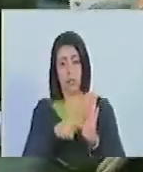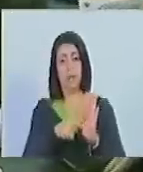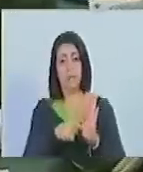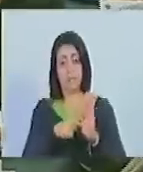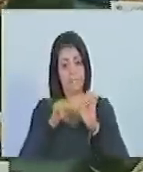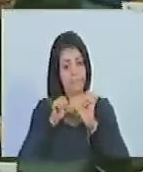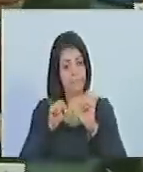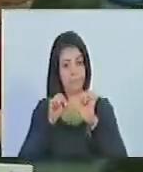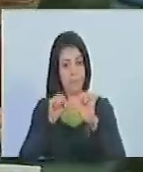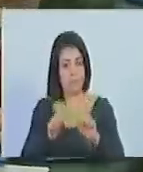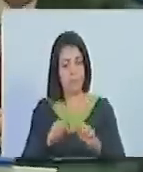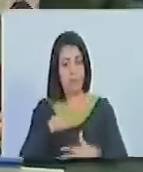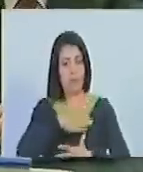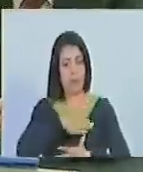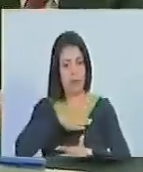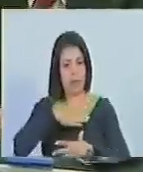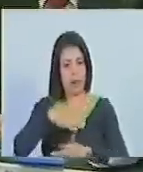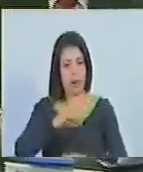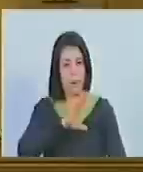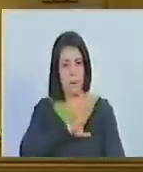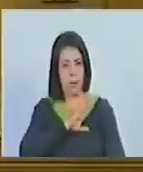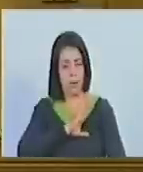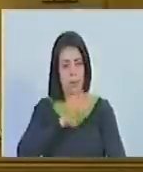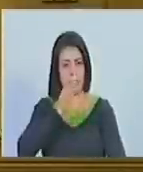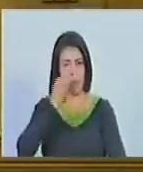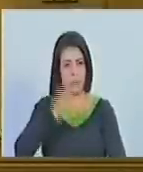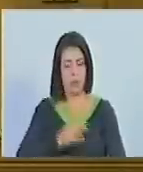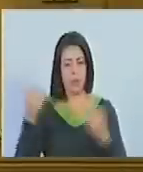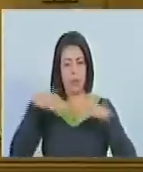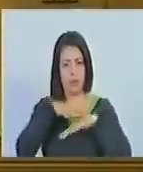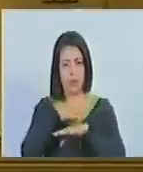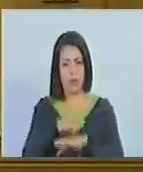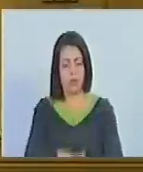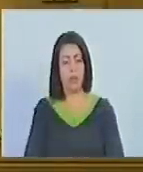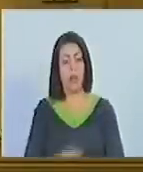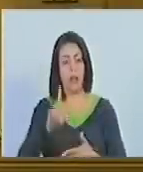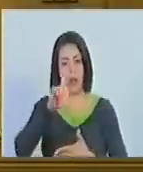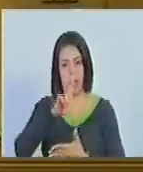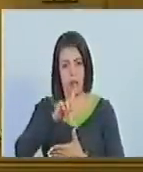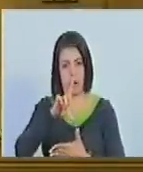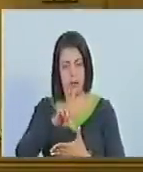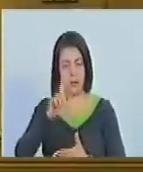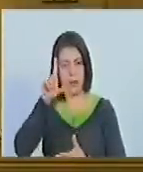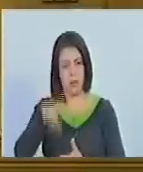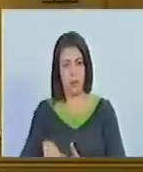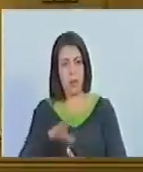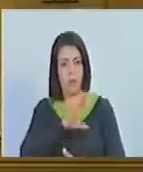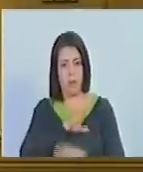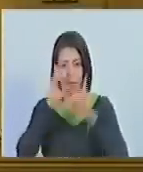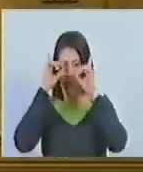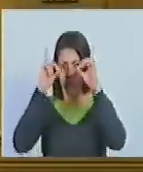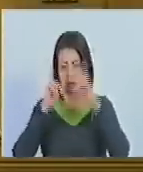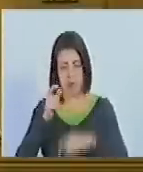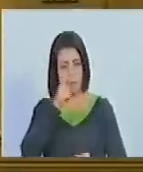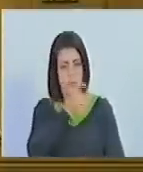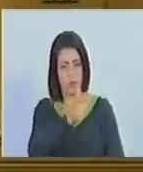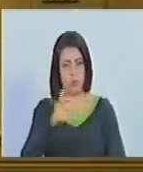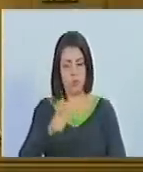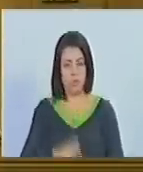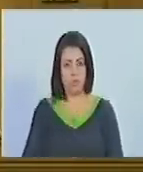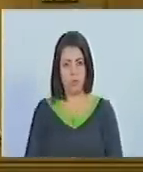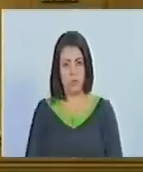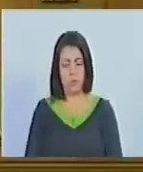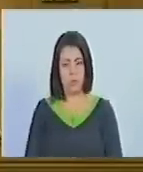prevalece el interés supremo de garantizar la integración latinoamericana y la autodeterminación de los pueblos.